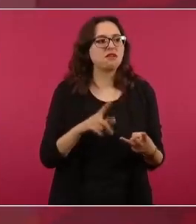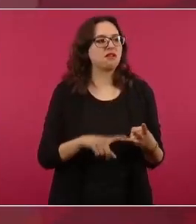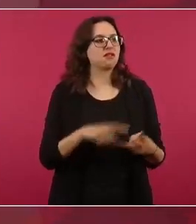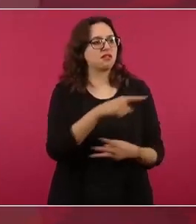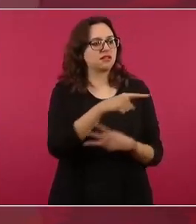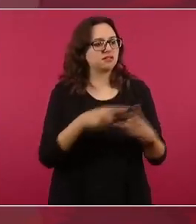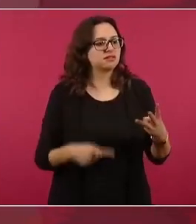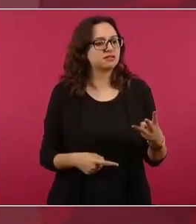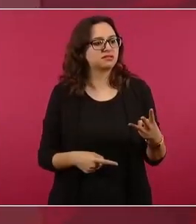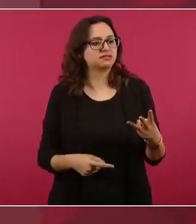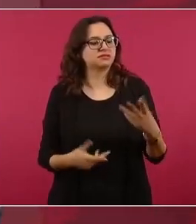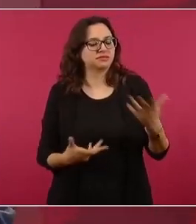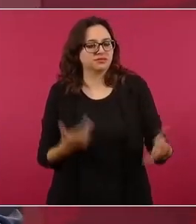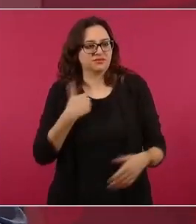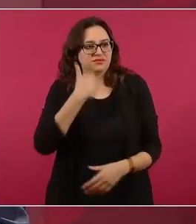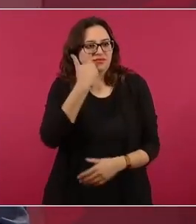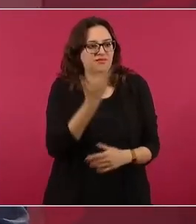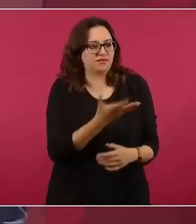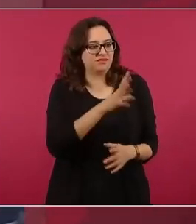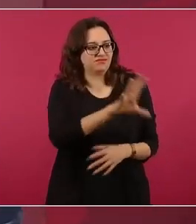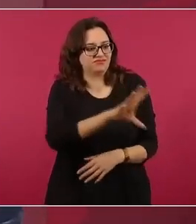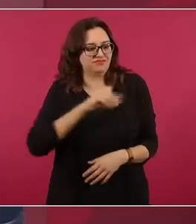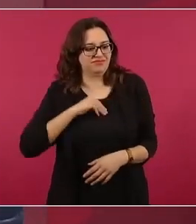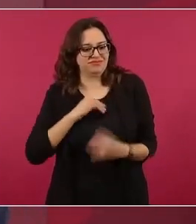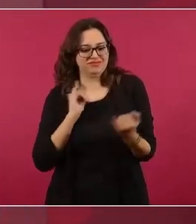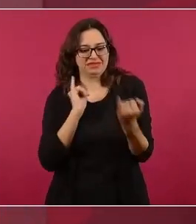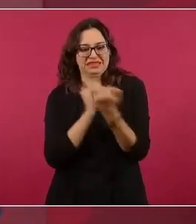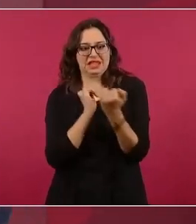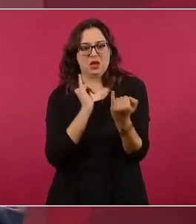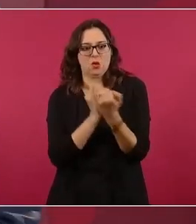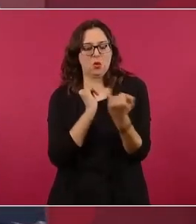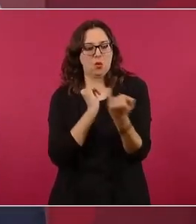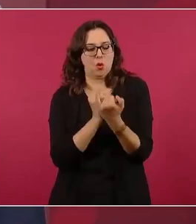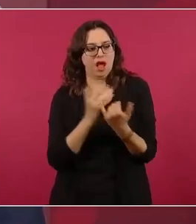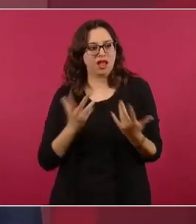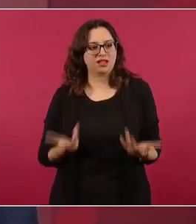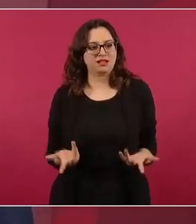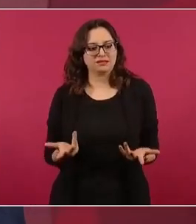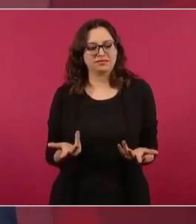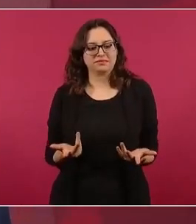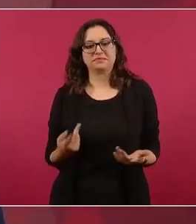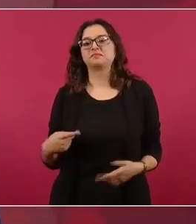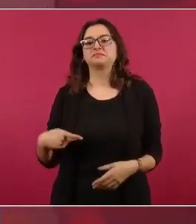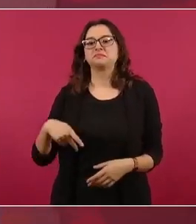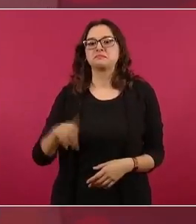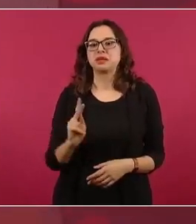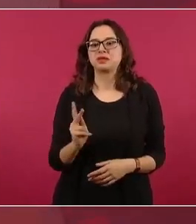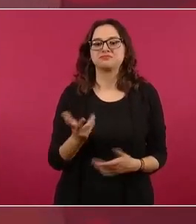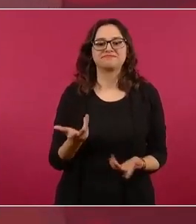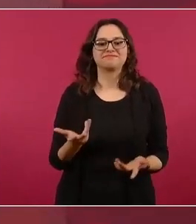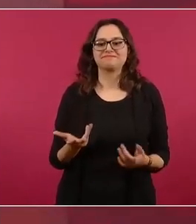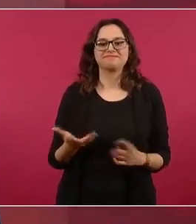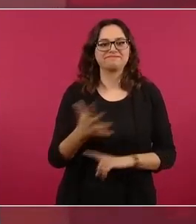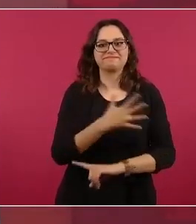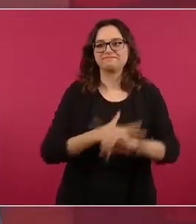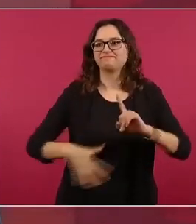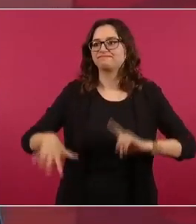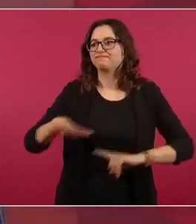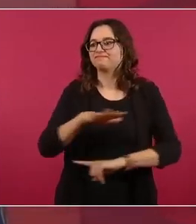se habían presentado a las circunstancias o no había yo sabido hacerlo,